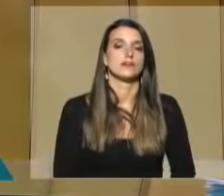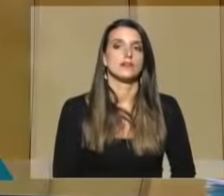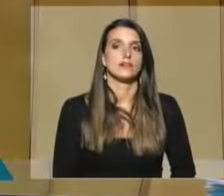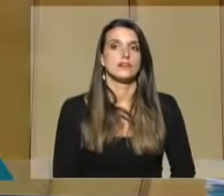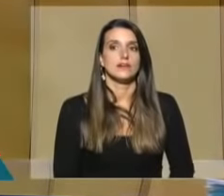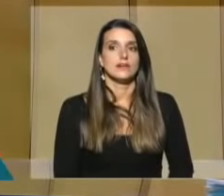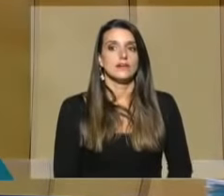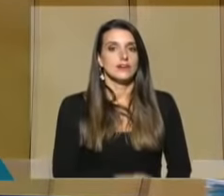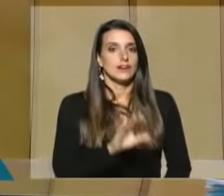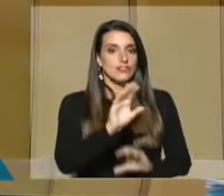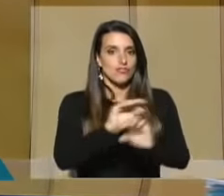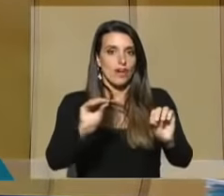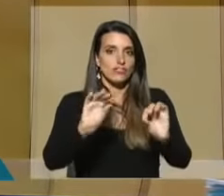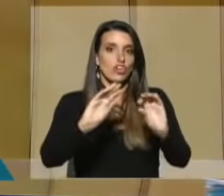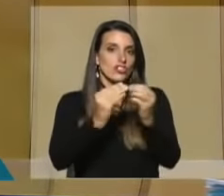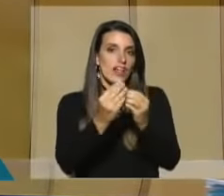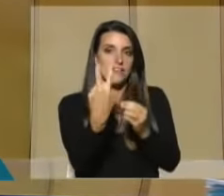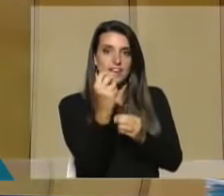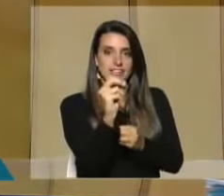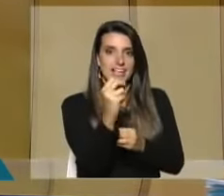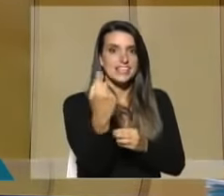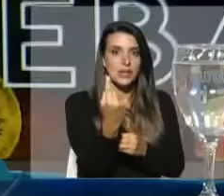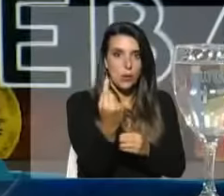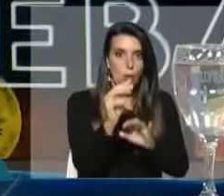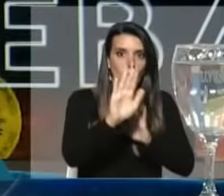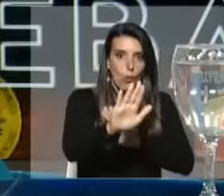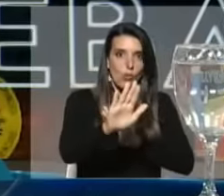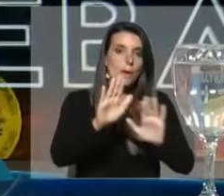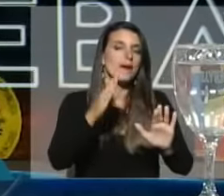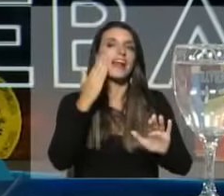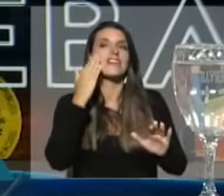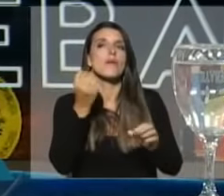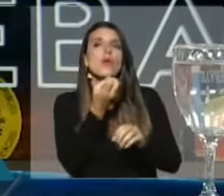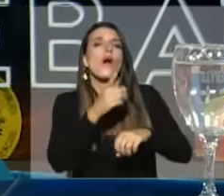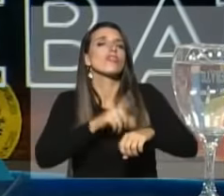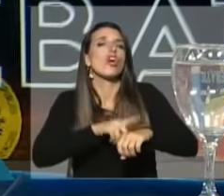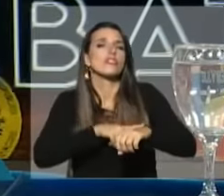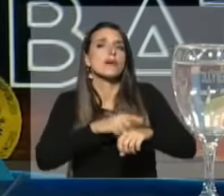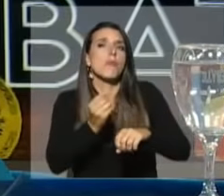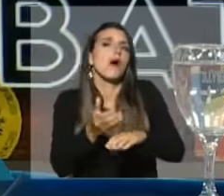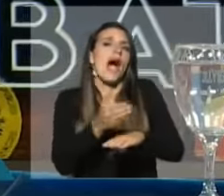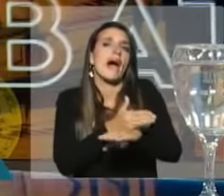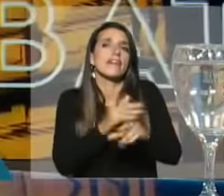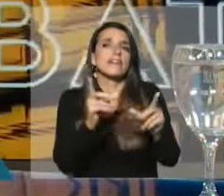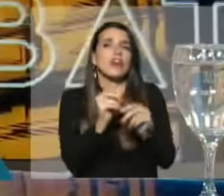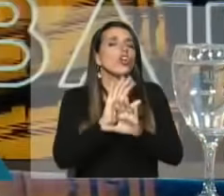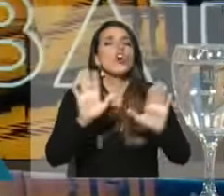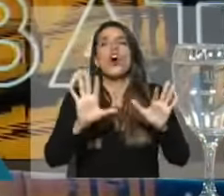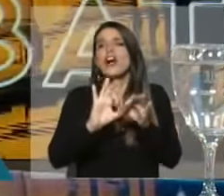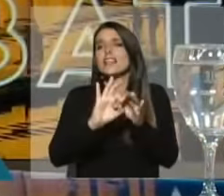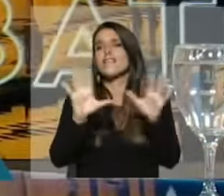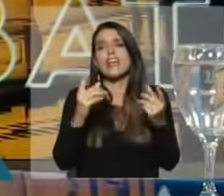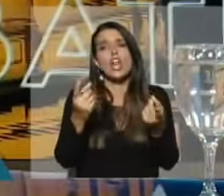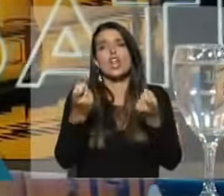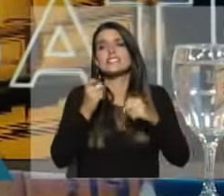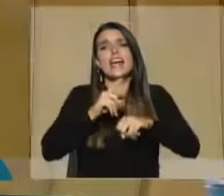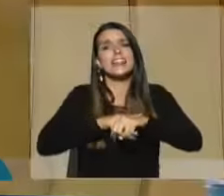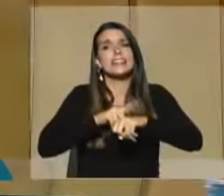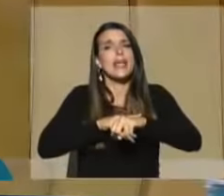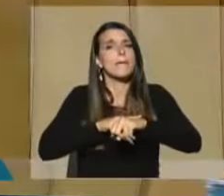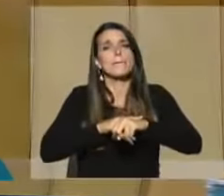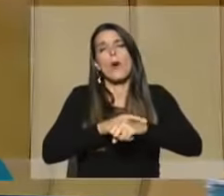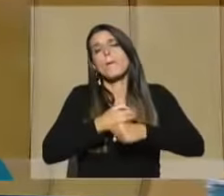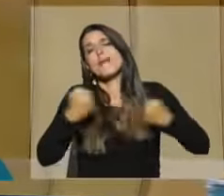Siempre le quedan, le aviso cuando le quedan 20 segundos. Le digo para que se vayan orientando los dos porque a veces terminan antes. La defensa de las libertades no necesita más tiempo.